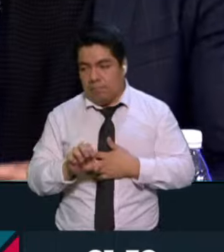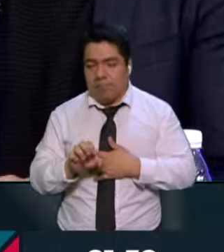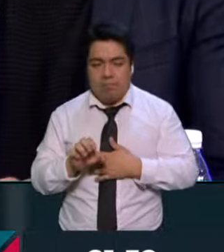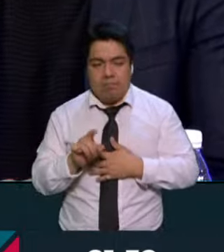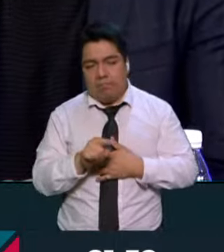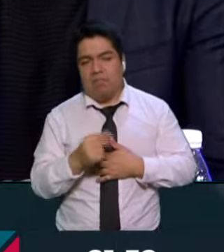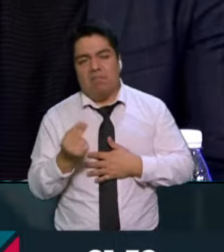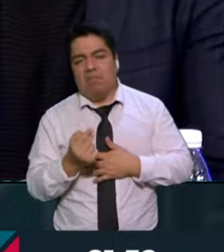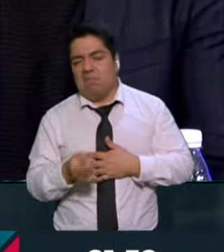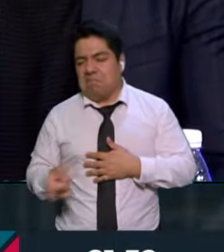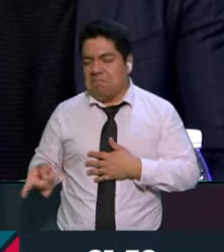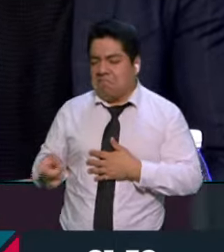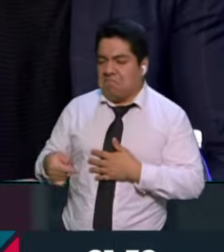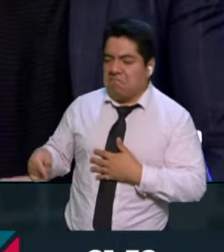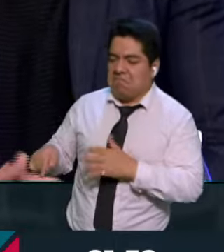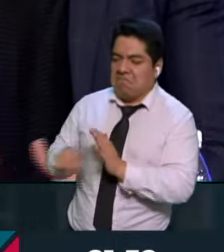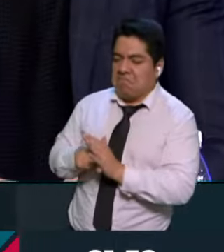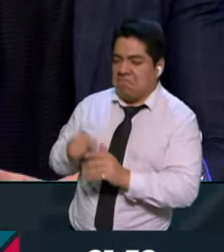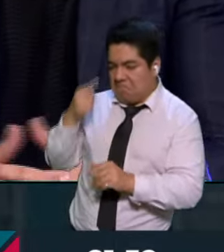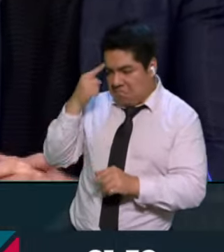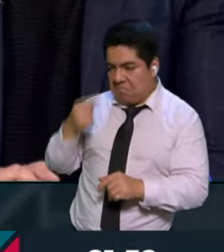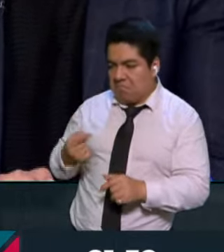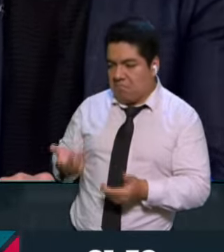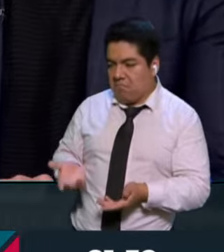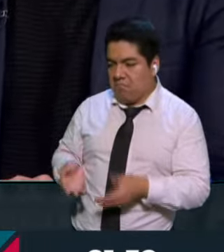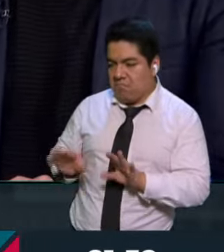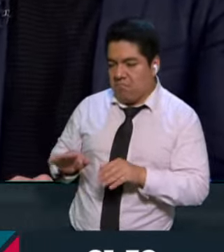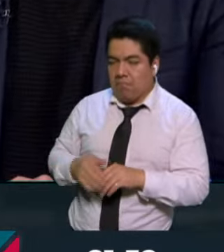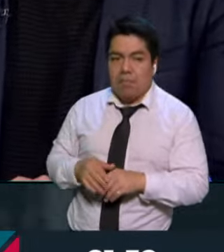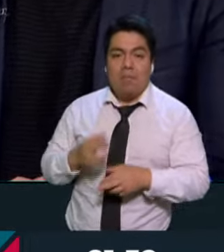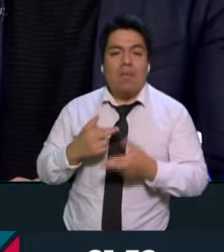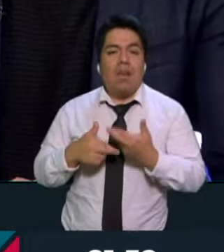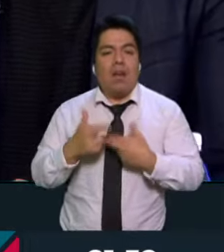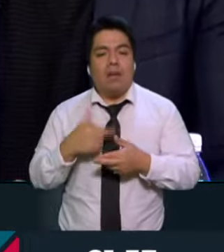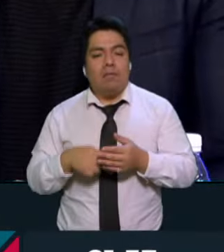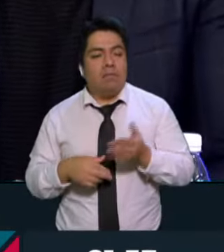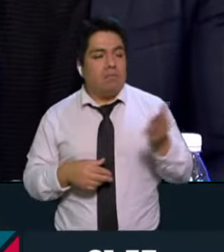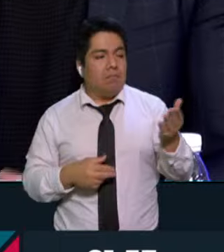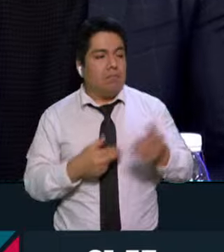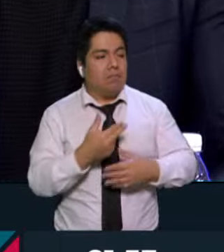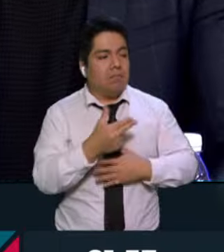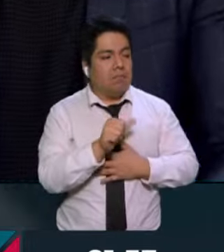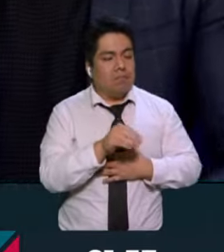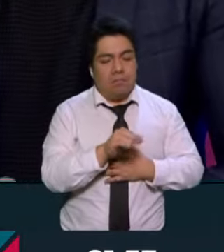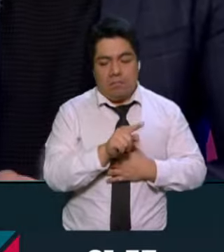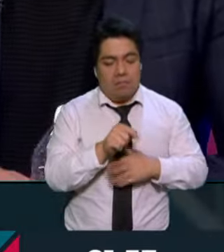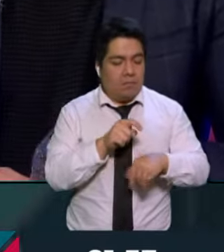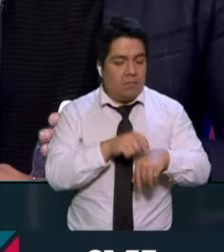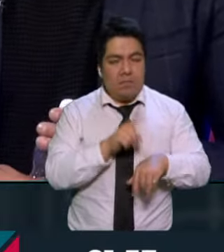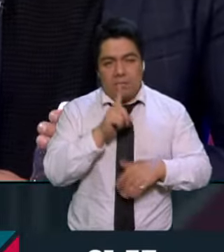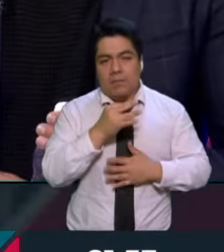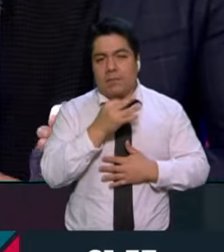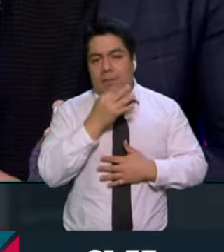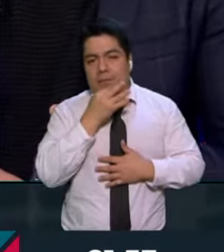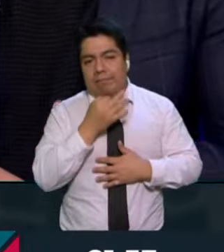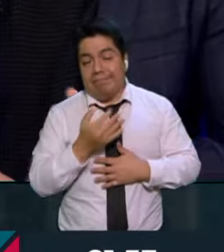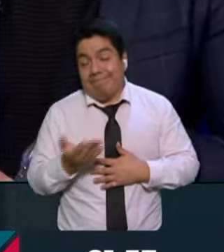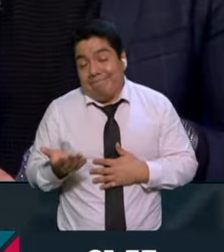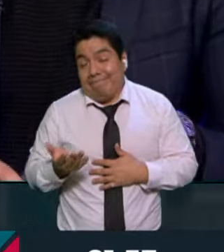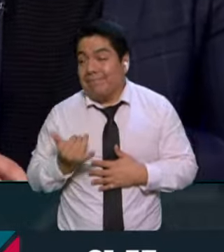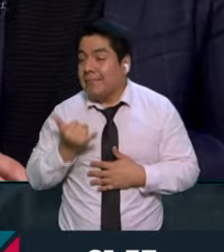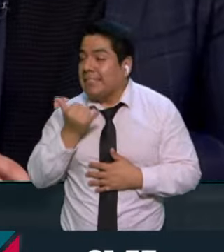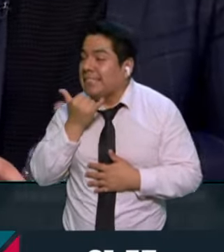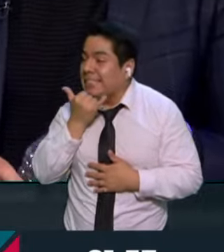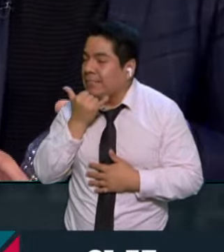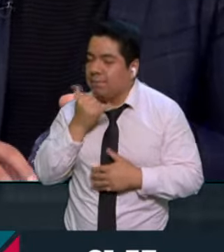necesitar la voz de las minorías, lo cual representa un retroceso. Excelente. Jamle, tú un cierre en un minutito. Sí, pues fue la votación del pueblo de